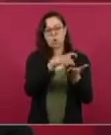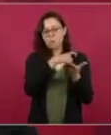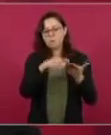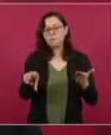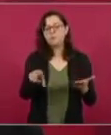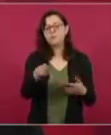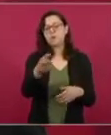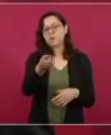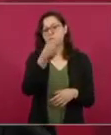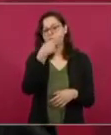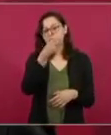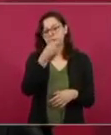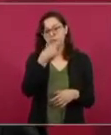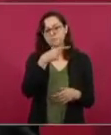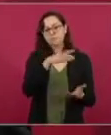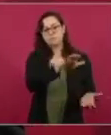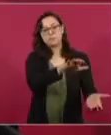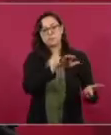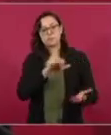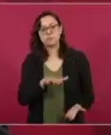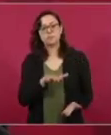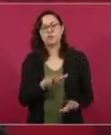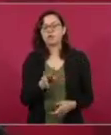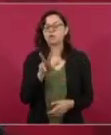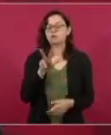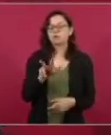medicamentos de la Secretaría de Salud con 18 naciones del mundo.